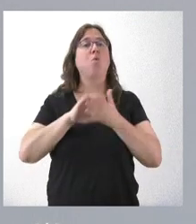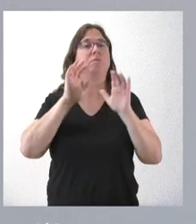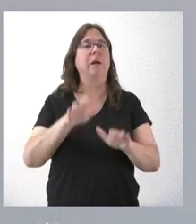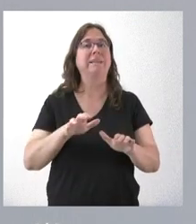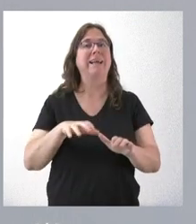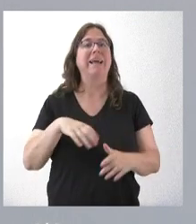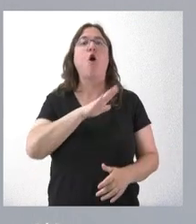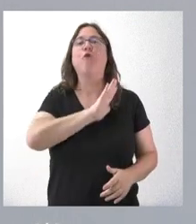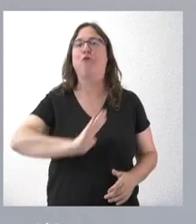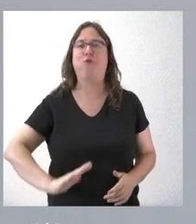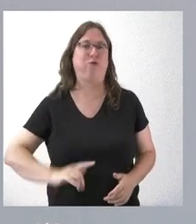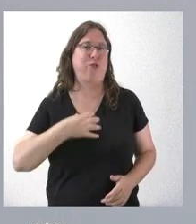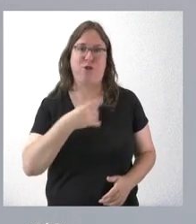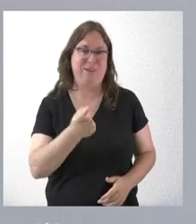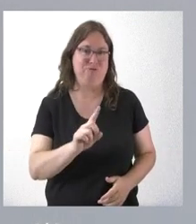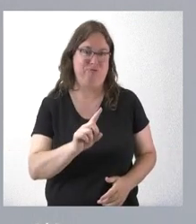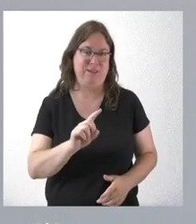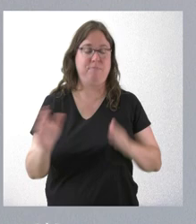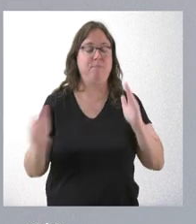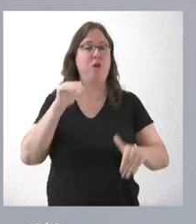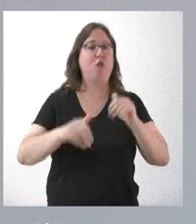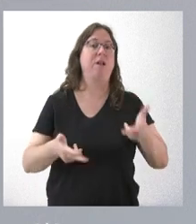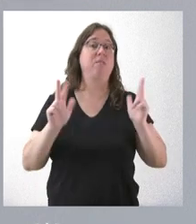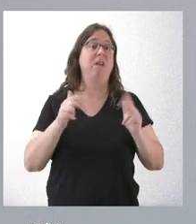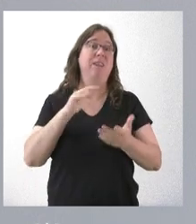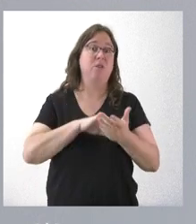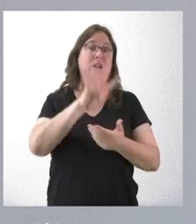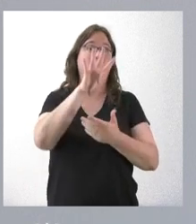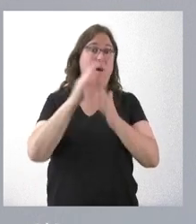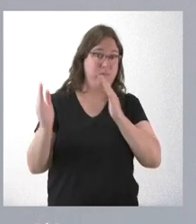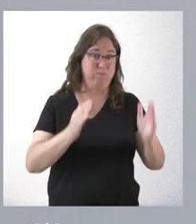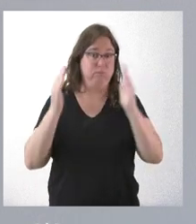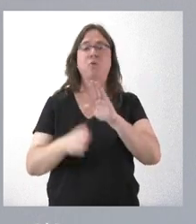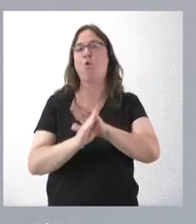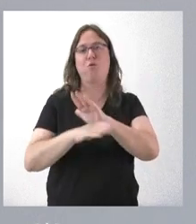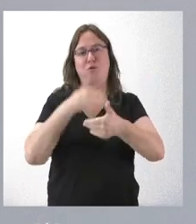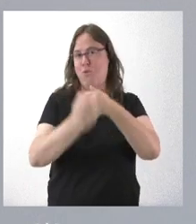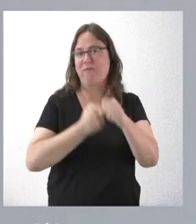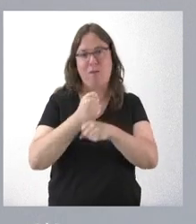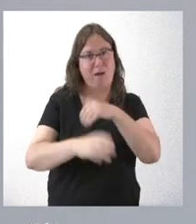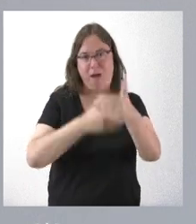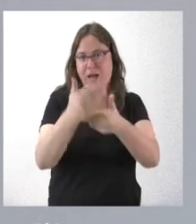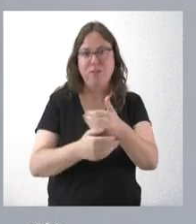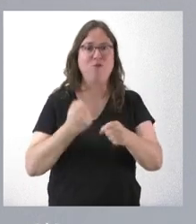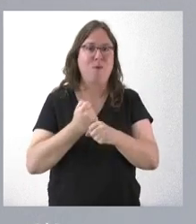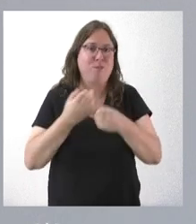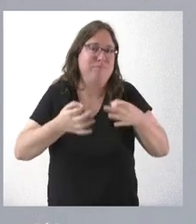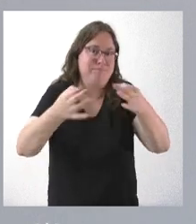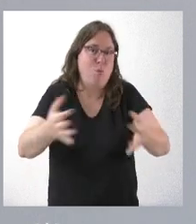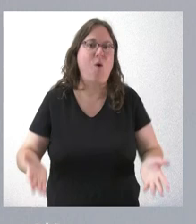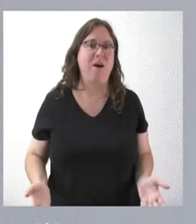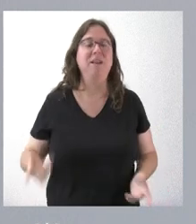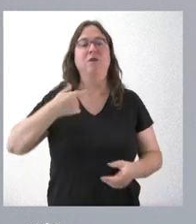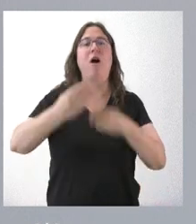en funciones durante el periodo electoral y en este año ha habido cuatro. Seguimos funcionando, seguimos trabajando, seguimos con nuestras tareas, seguimos